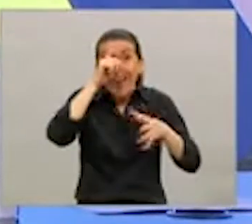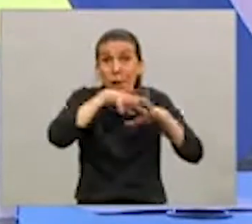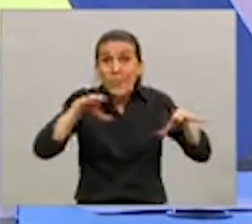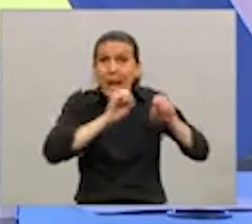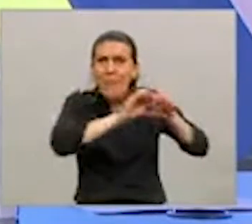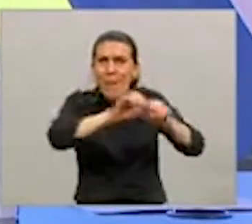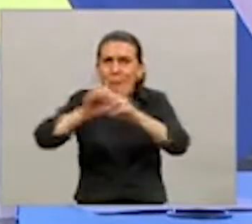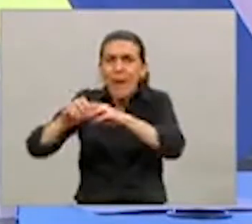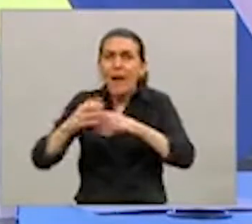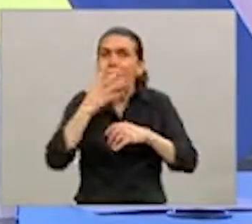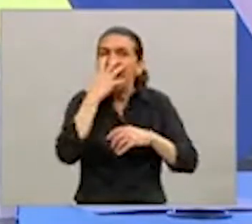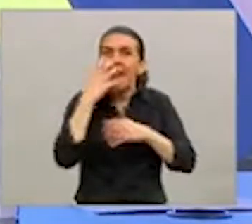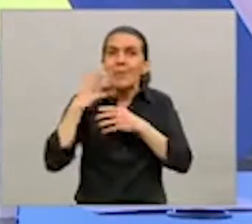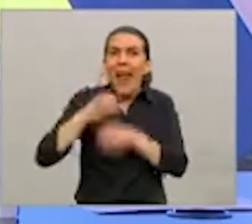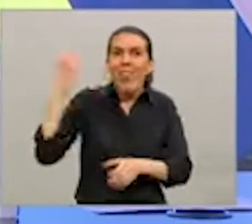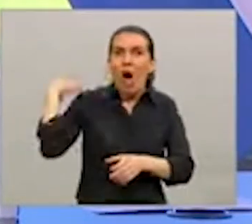de salud.